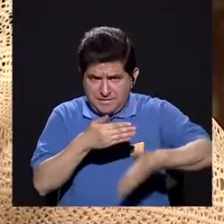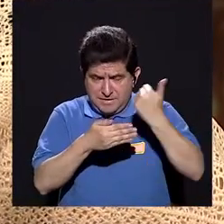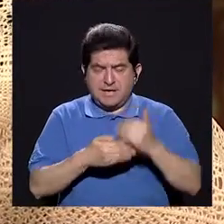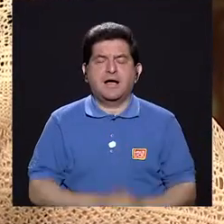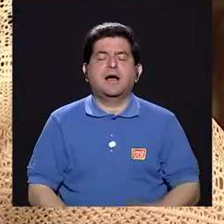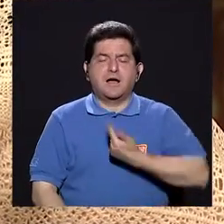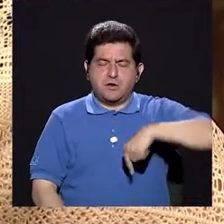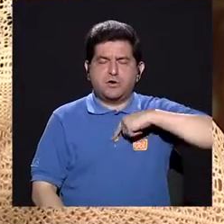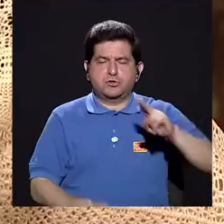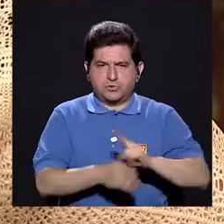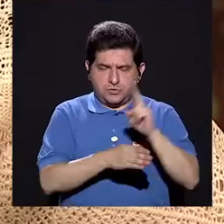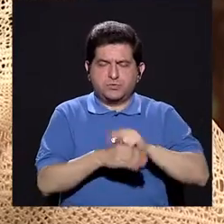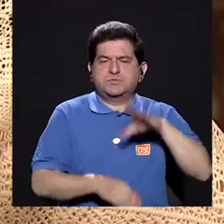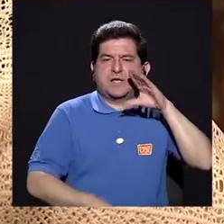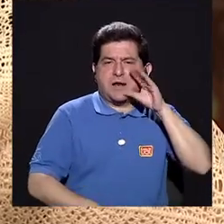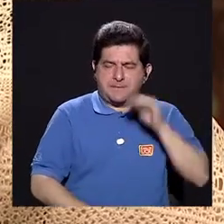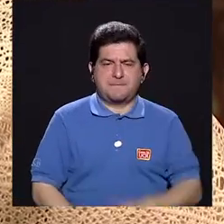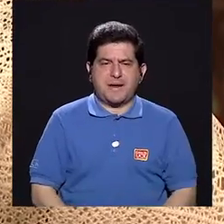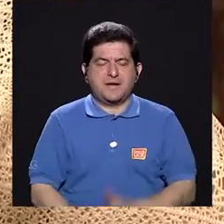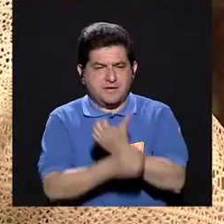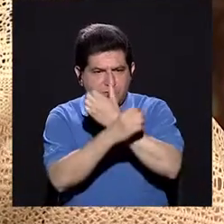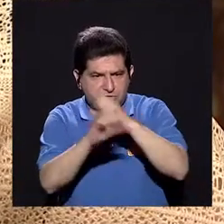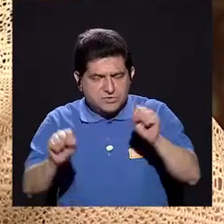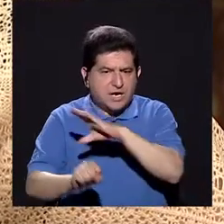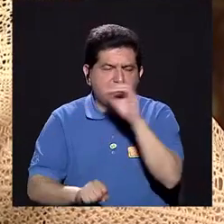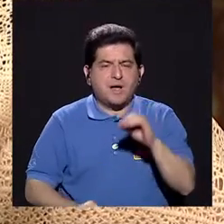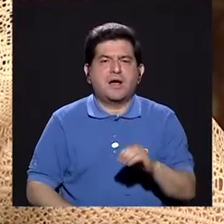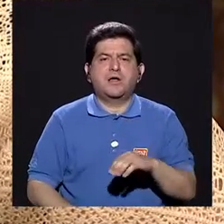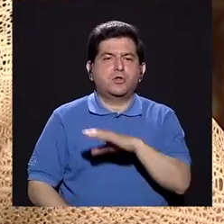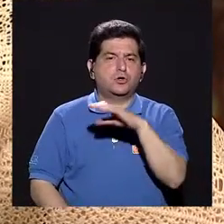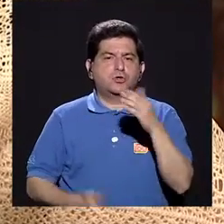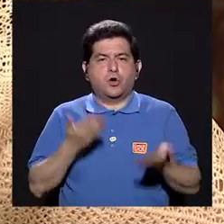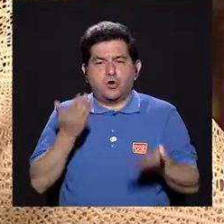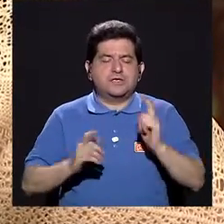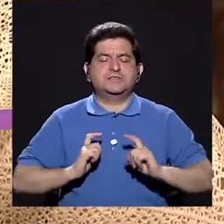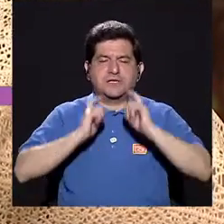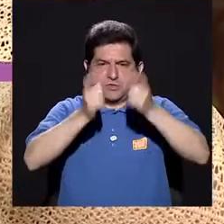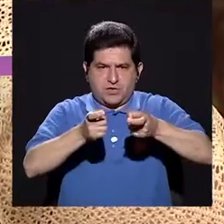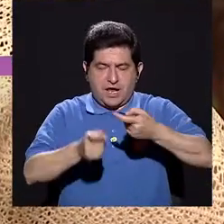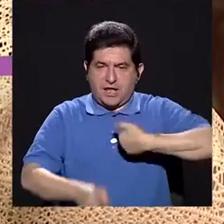rescatados o donados. Nosotros no compramos perros.